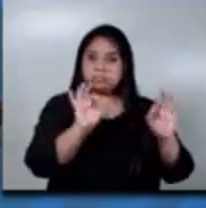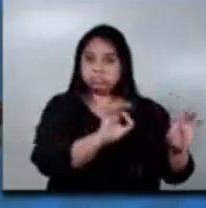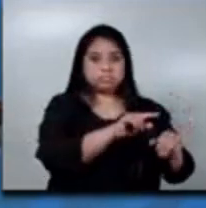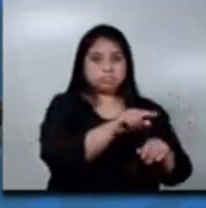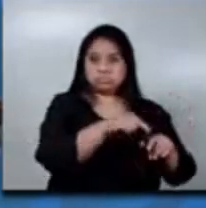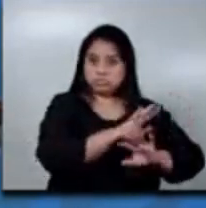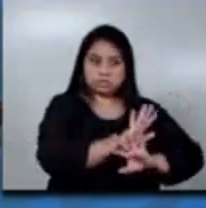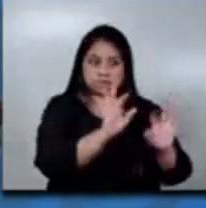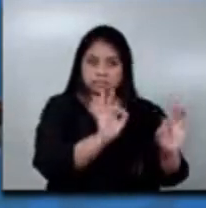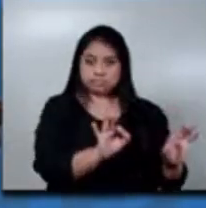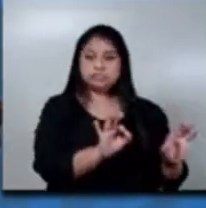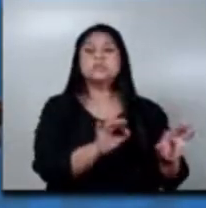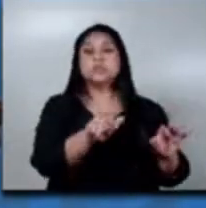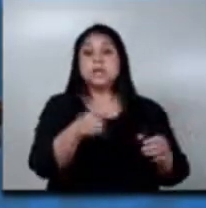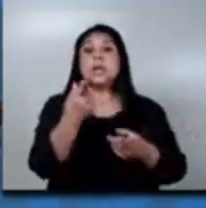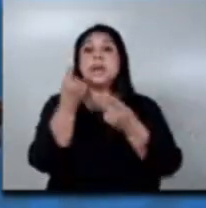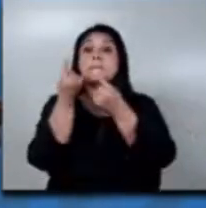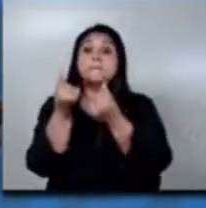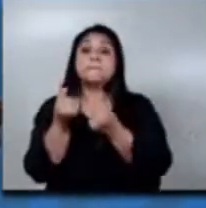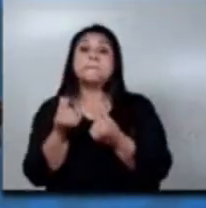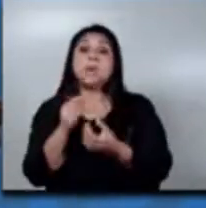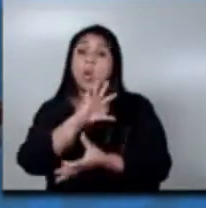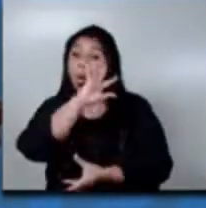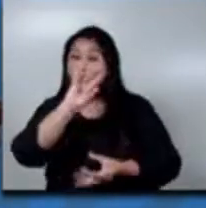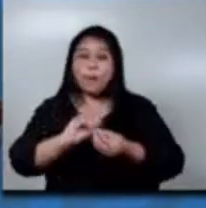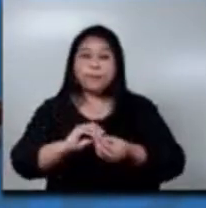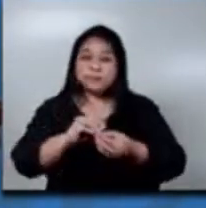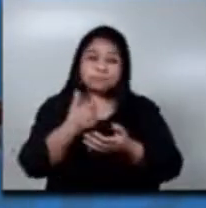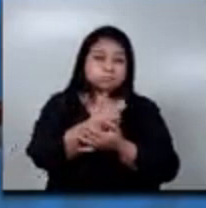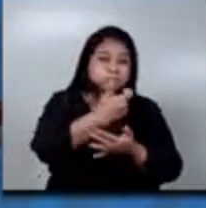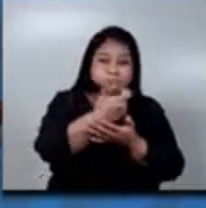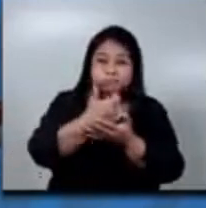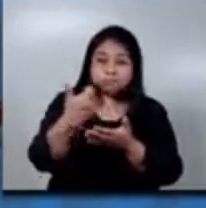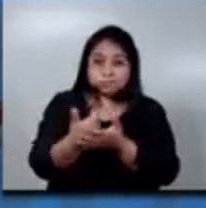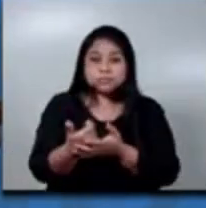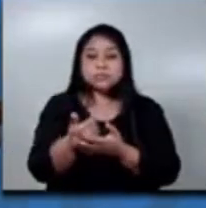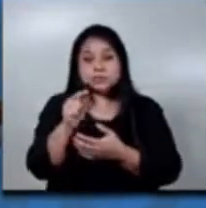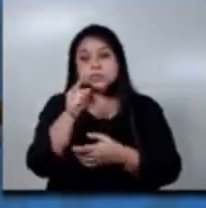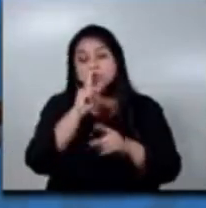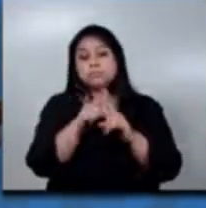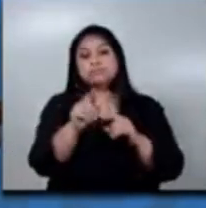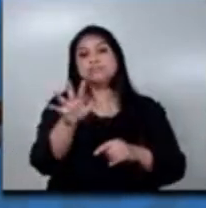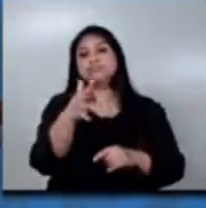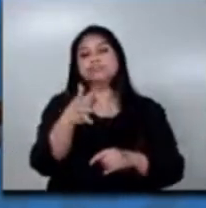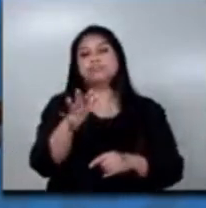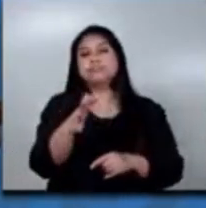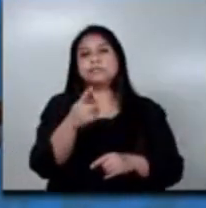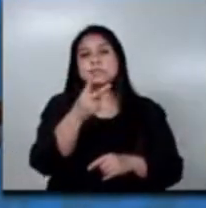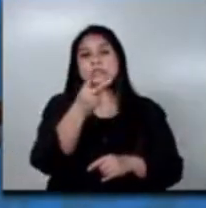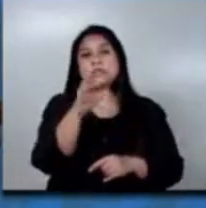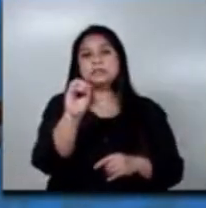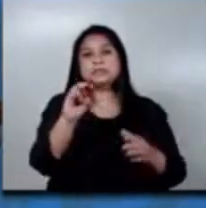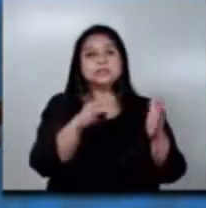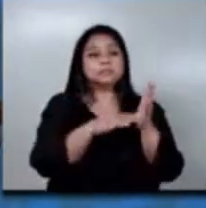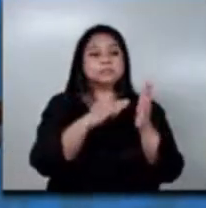El presupuesto que está destinado, que básicamente es para el pago de la prima, es alrededor de veinte millones